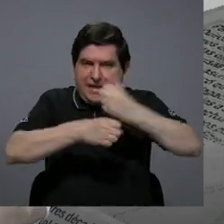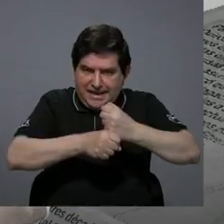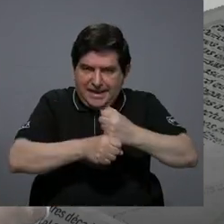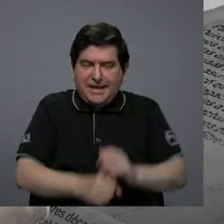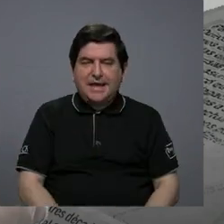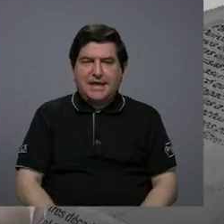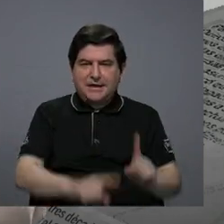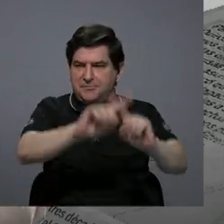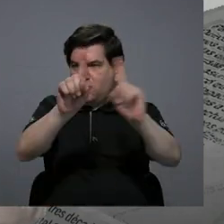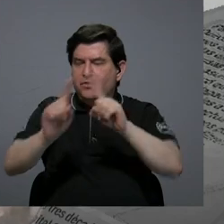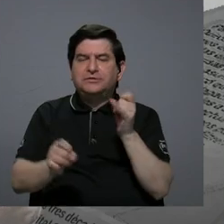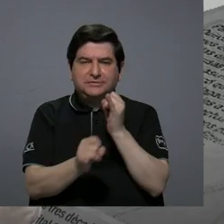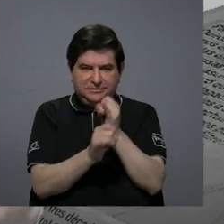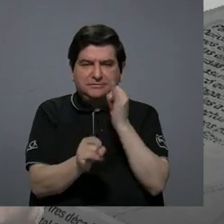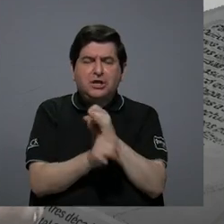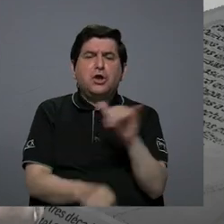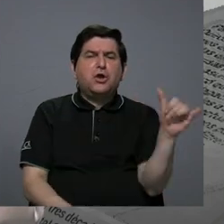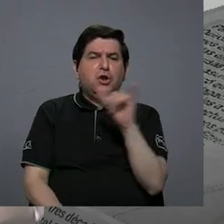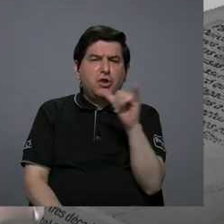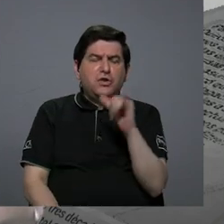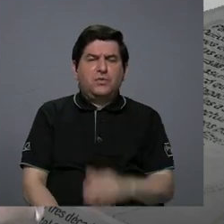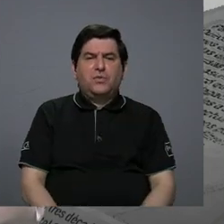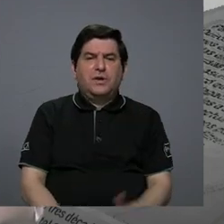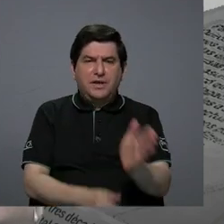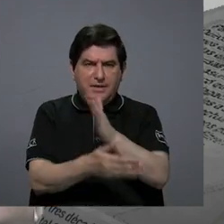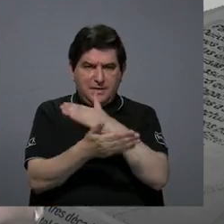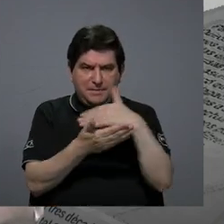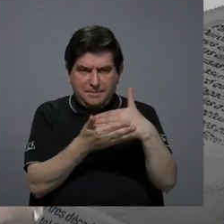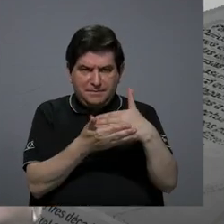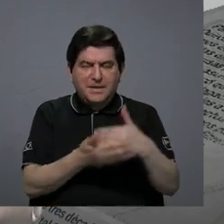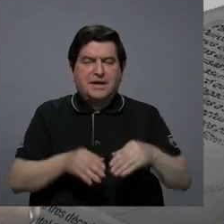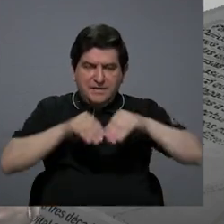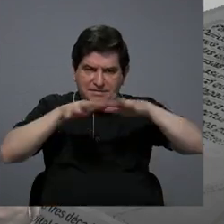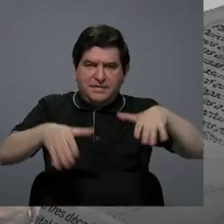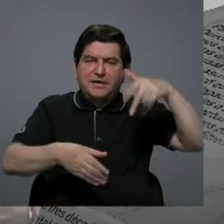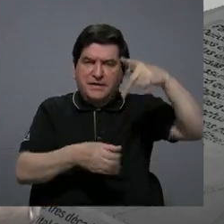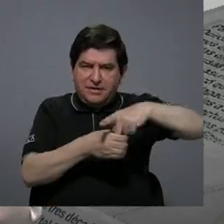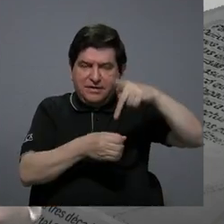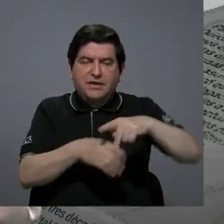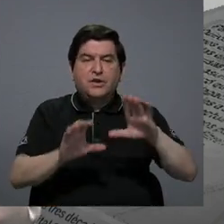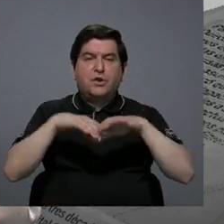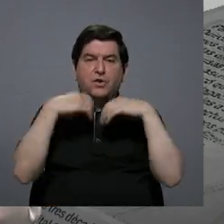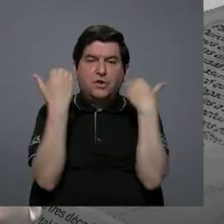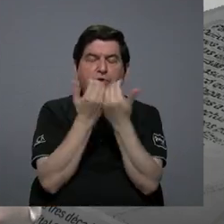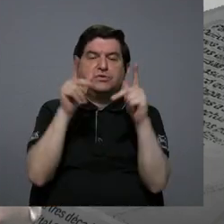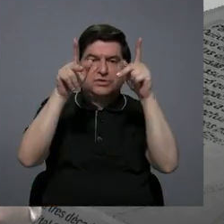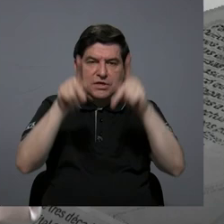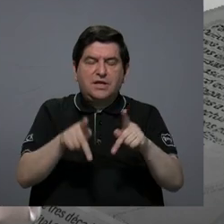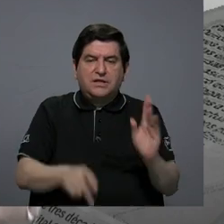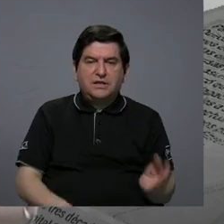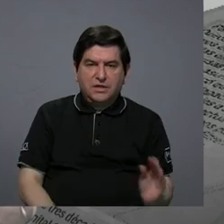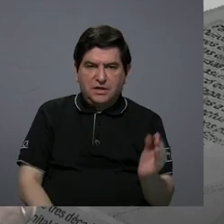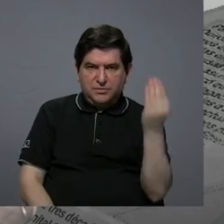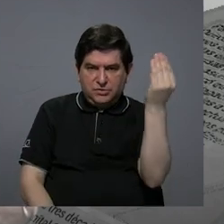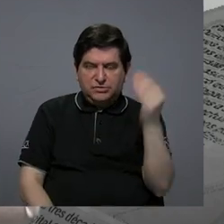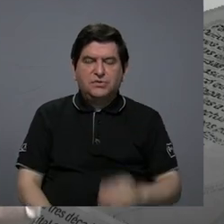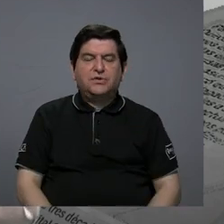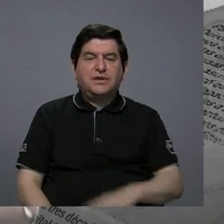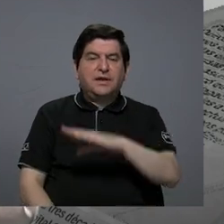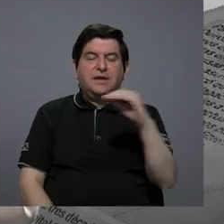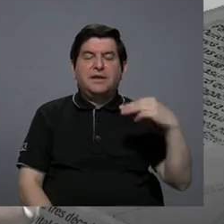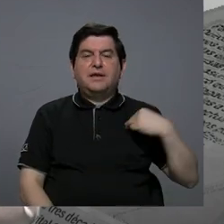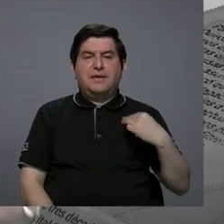interinstitucional, también forman parte de esta red el Consejo de la Persona Joven y el